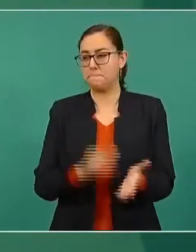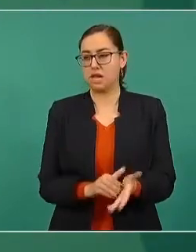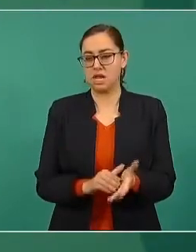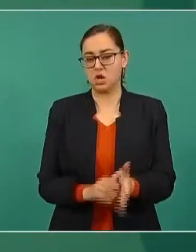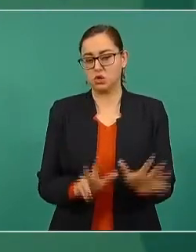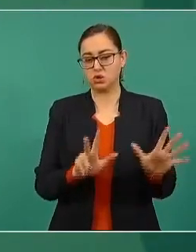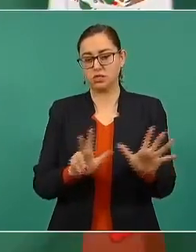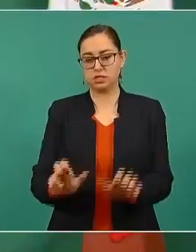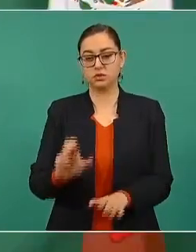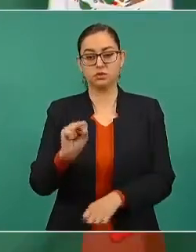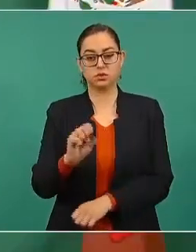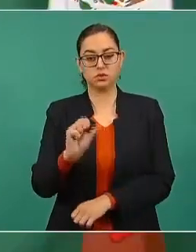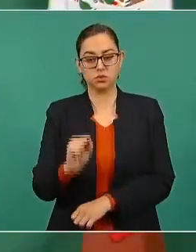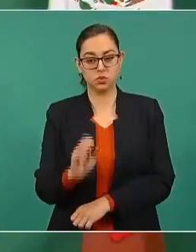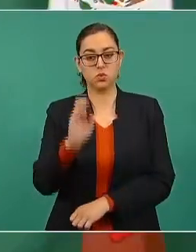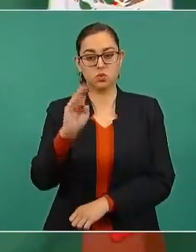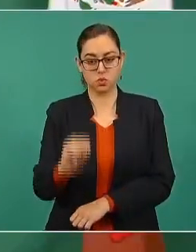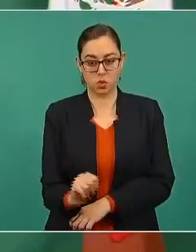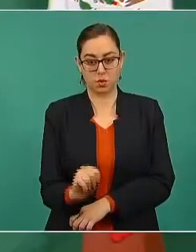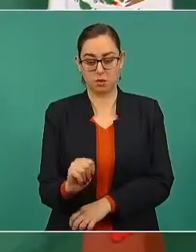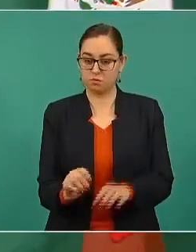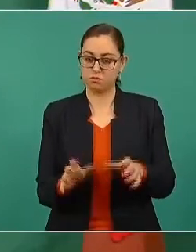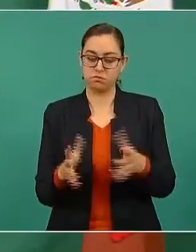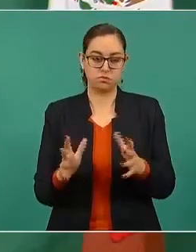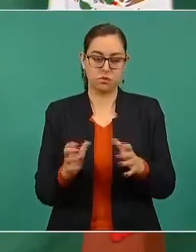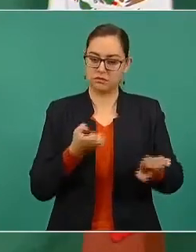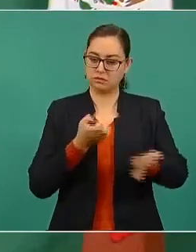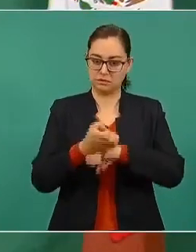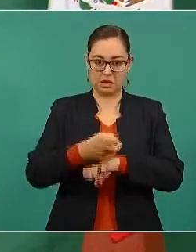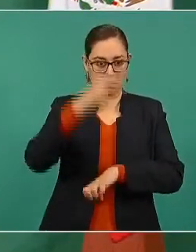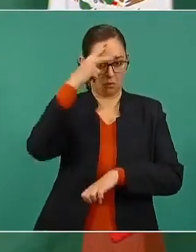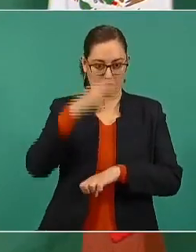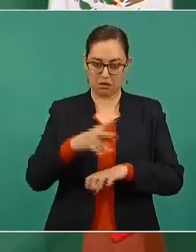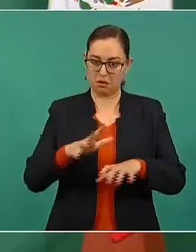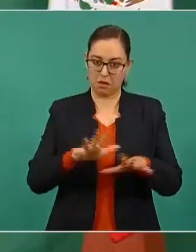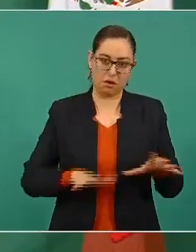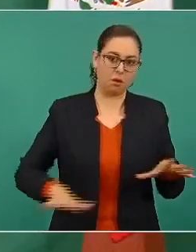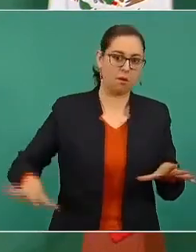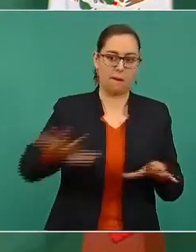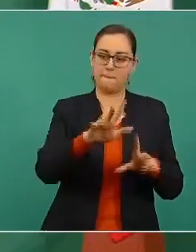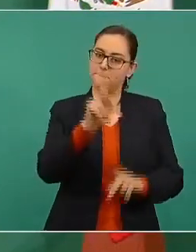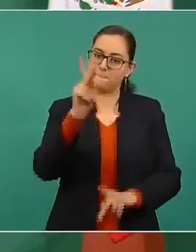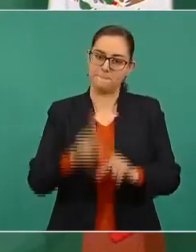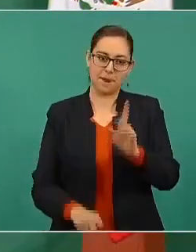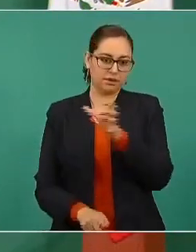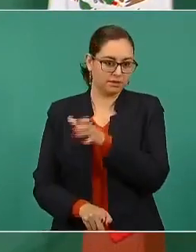se creó el estado de Hidalgo y el estado de Morelos.